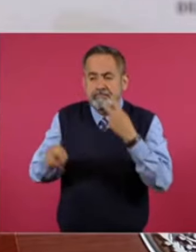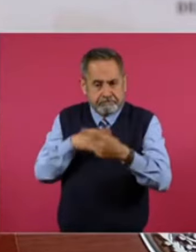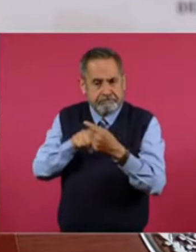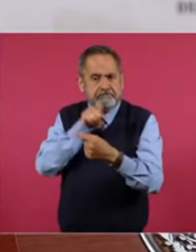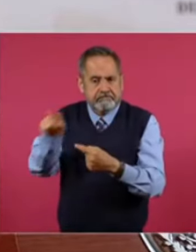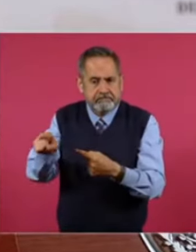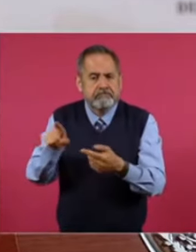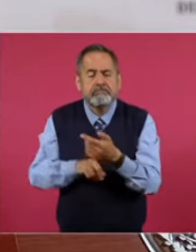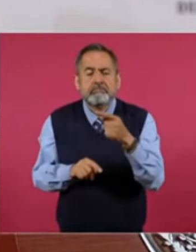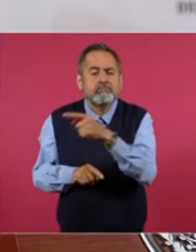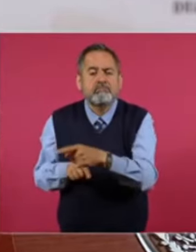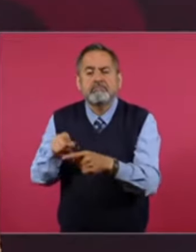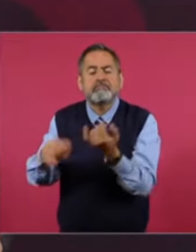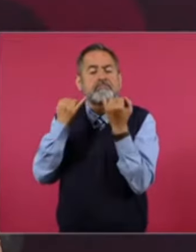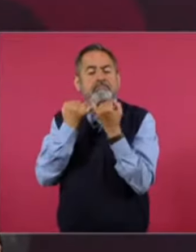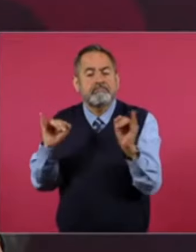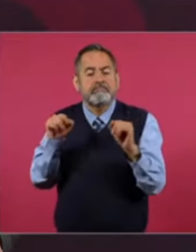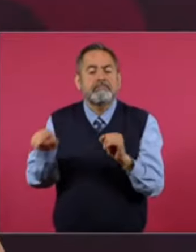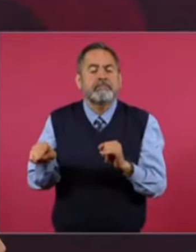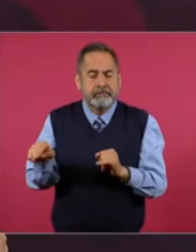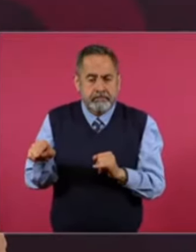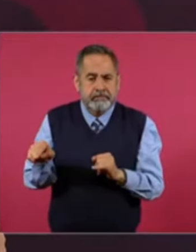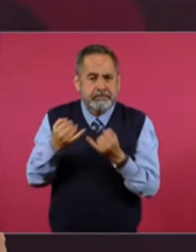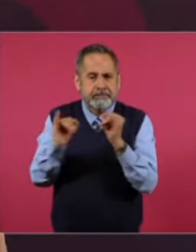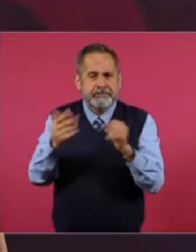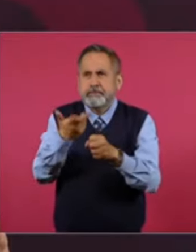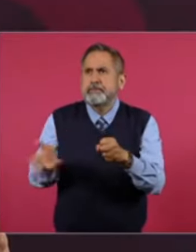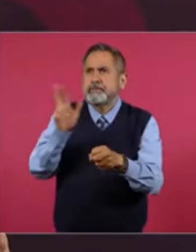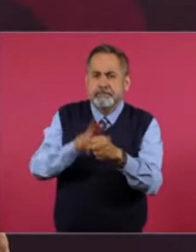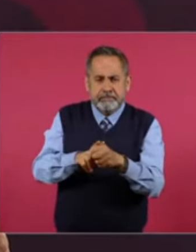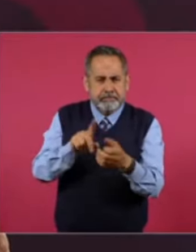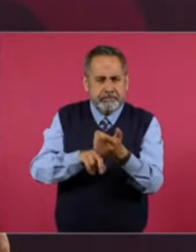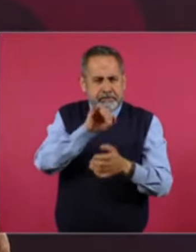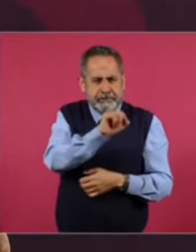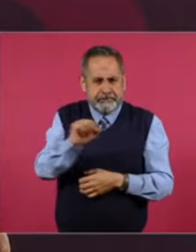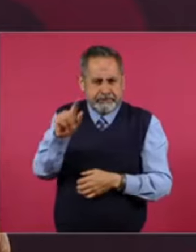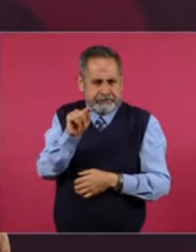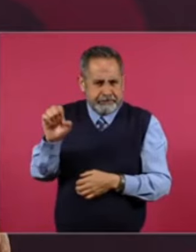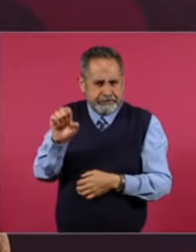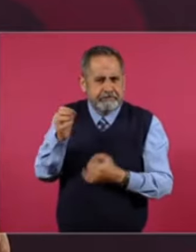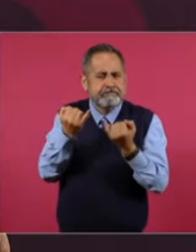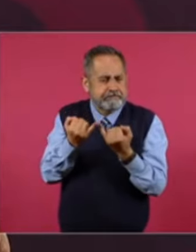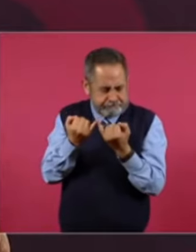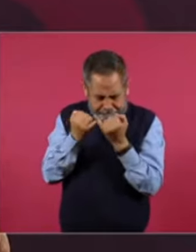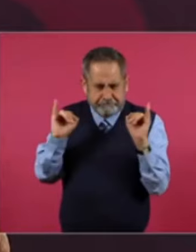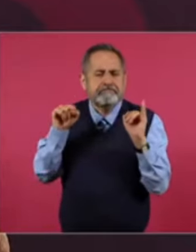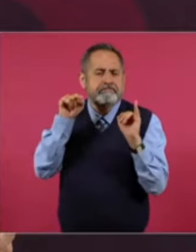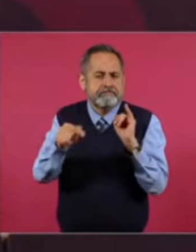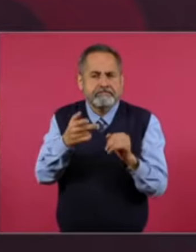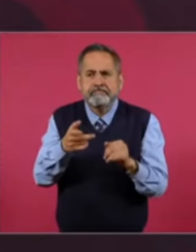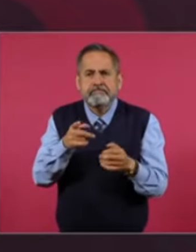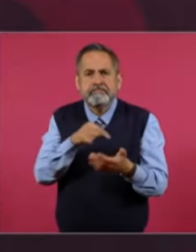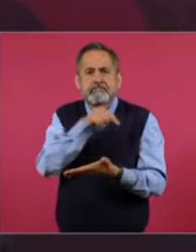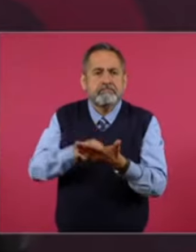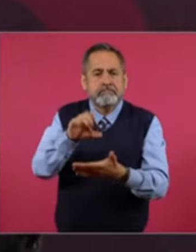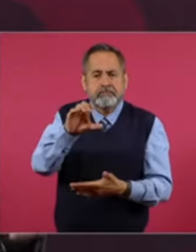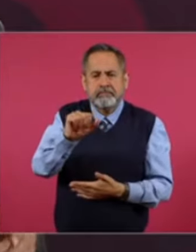a. Inaugurar. Una clínica del Issste. En Los Cabos. Y vamos.